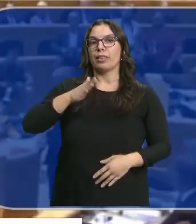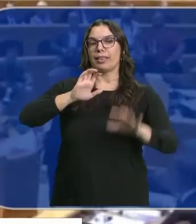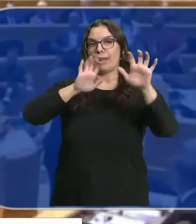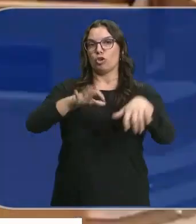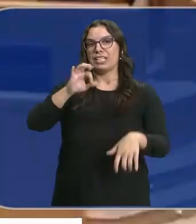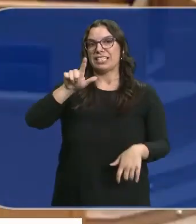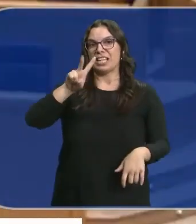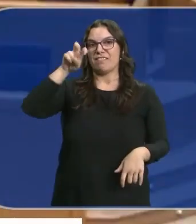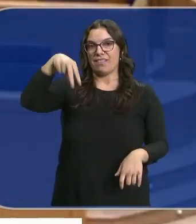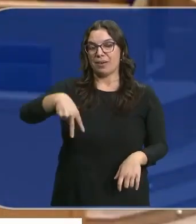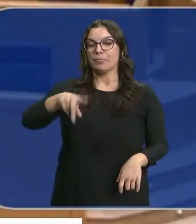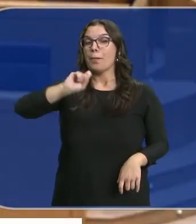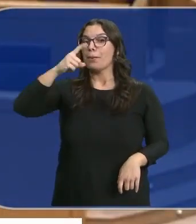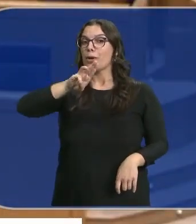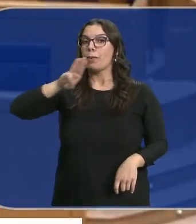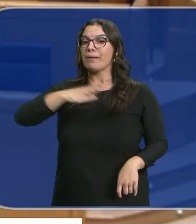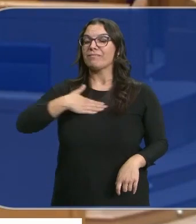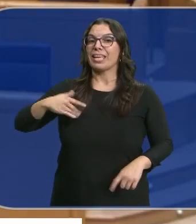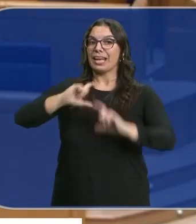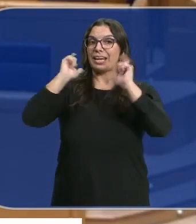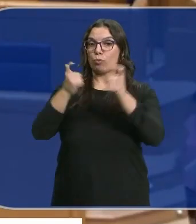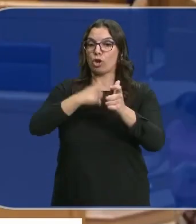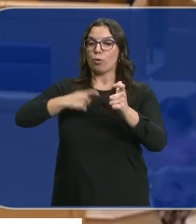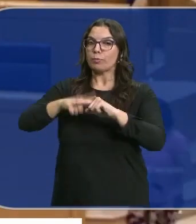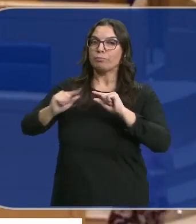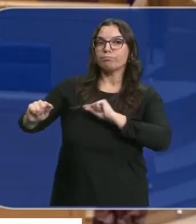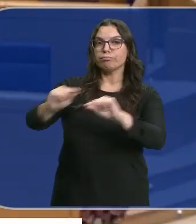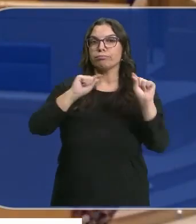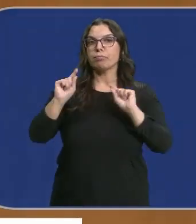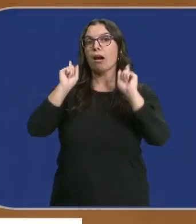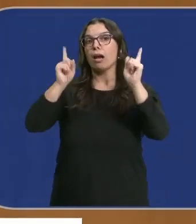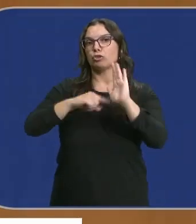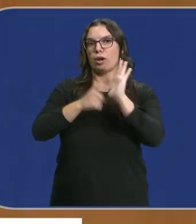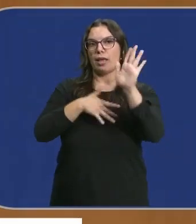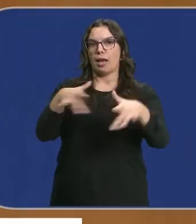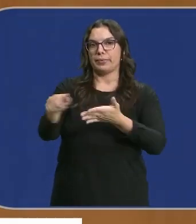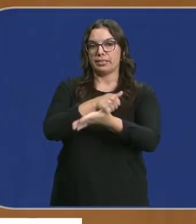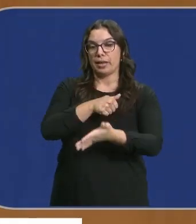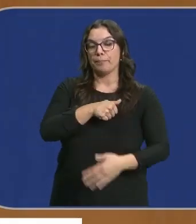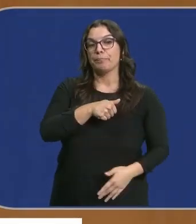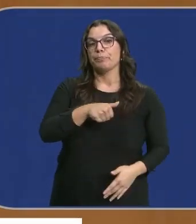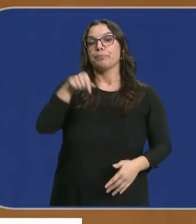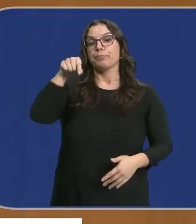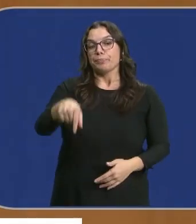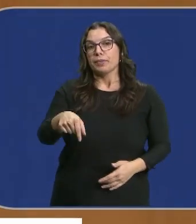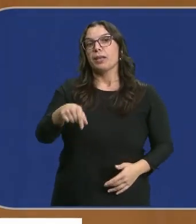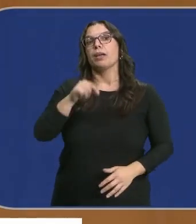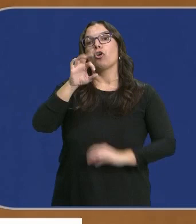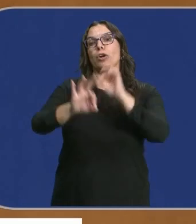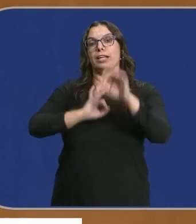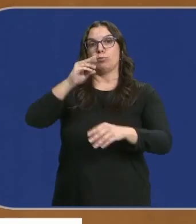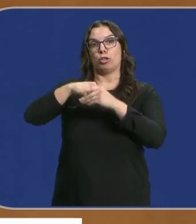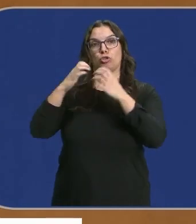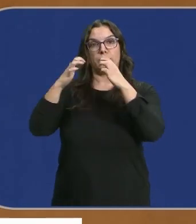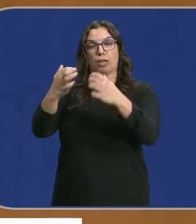Antonio Silván. Lo primero que quiere el PP es reunir la comisión para debatir la posible ley de amnistía. El pleno de este organismo exclusivo de la Cámara